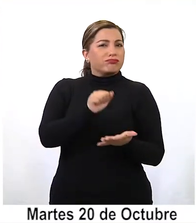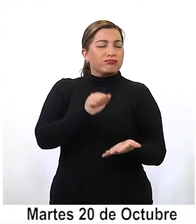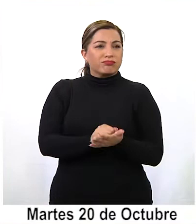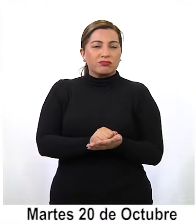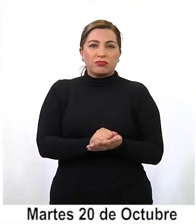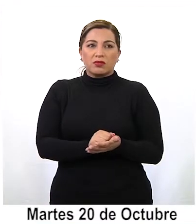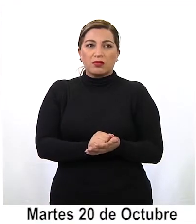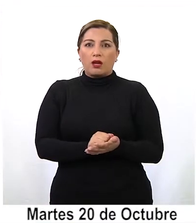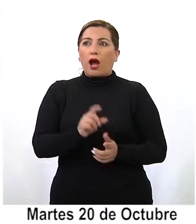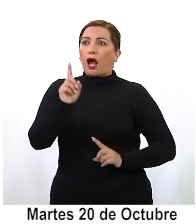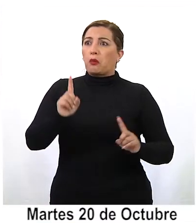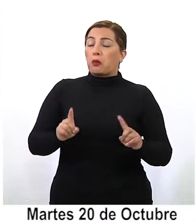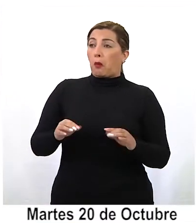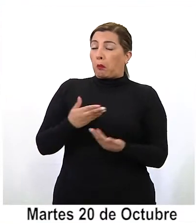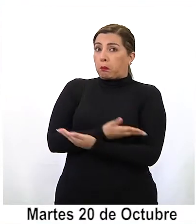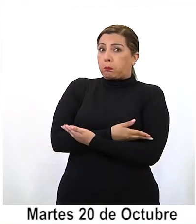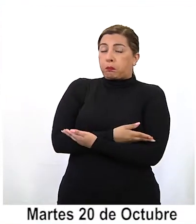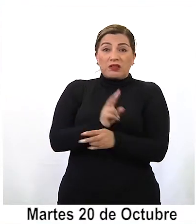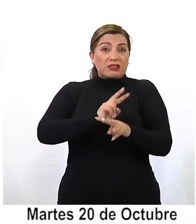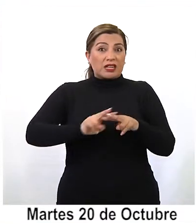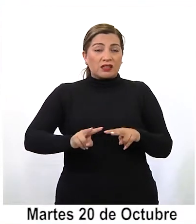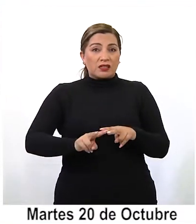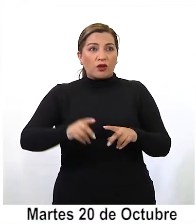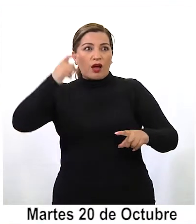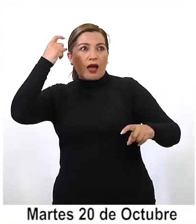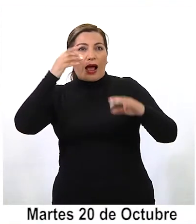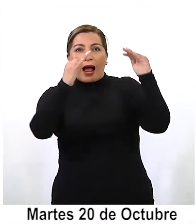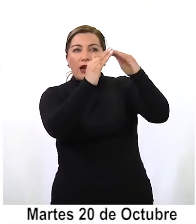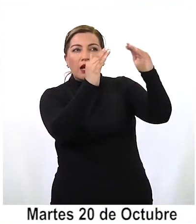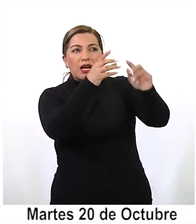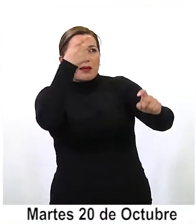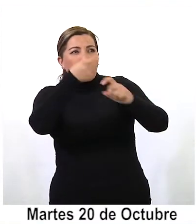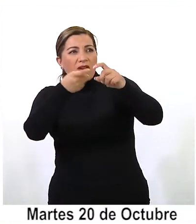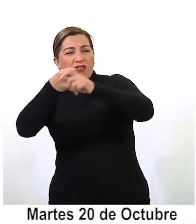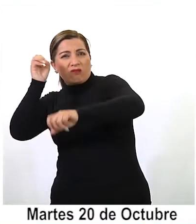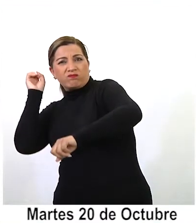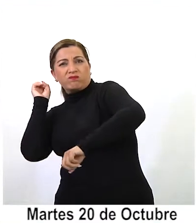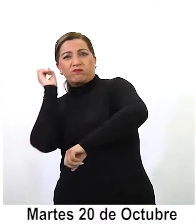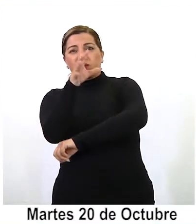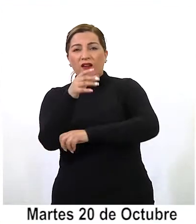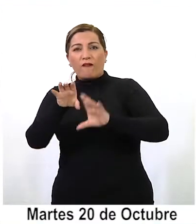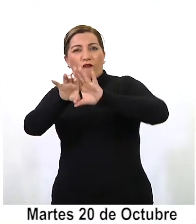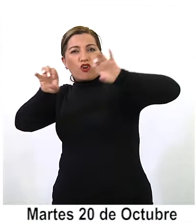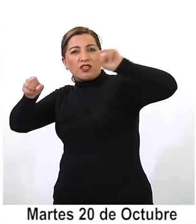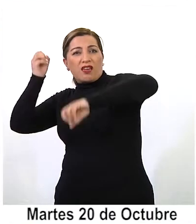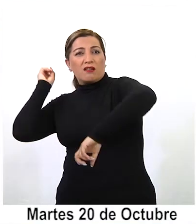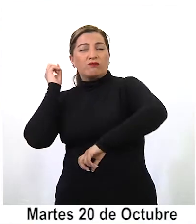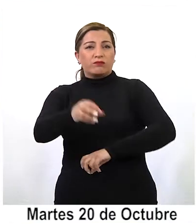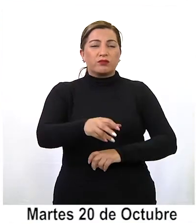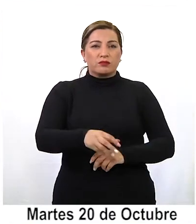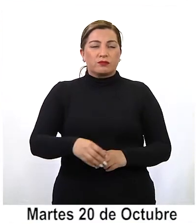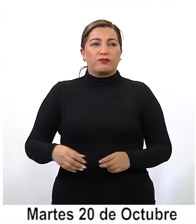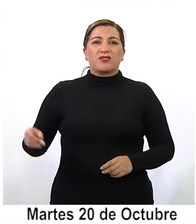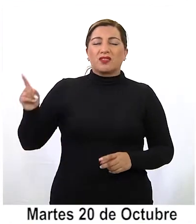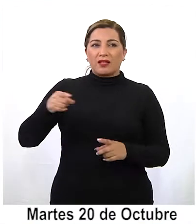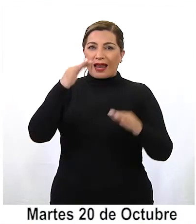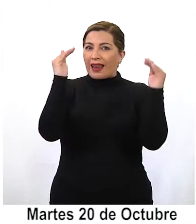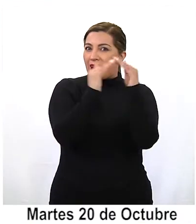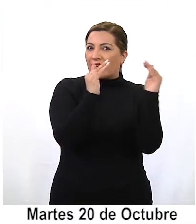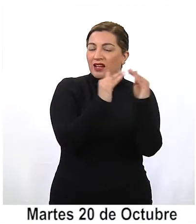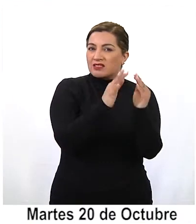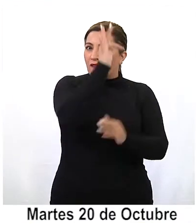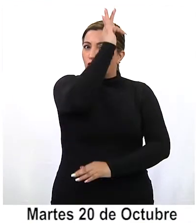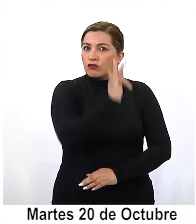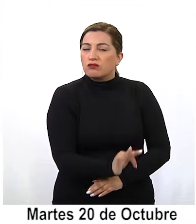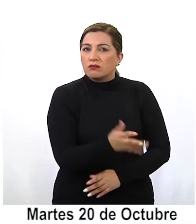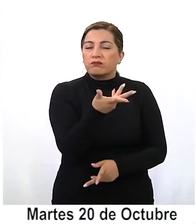sin mediar provocación alguna, empezaron a arrojar elementos contundentes, piedras, botellas y bengalas sobre las viviendas